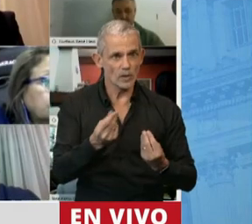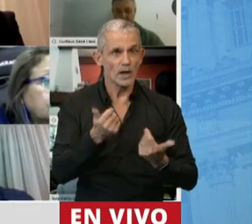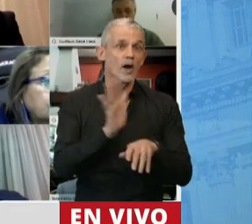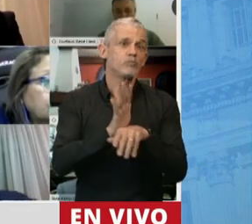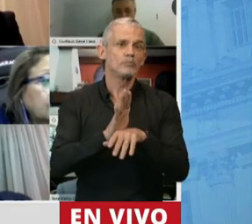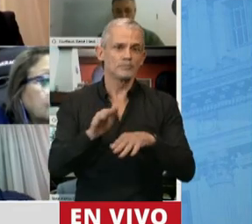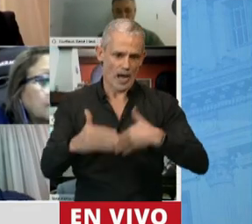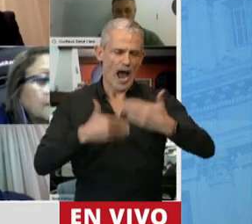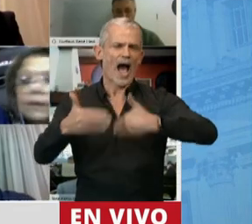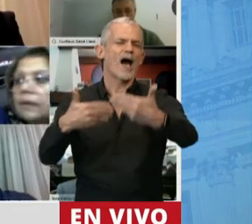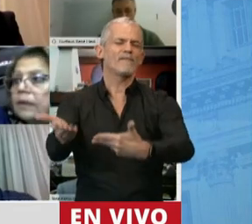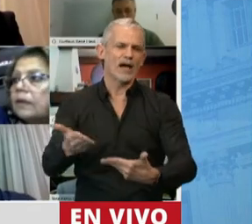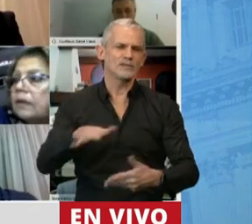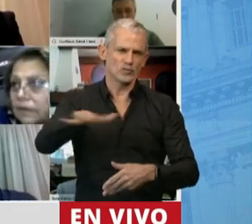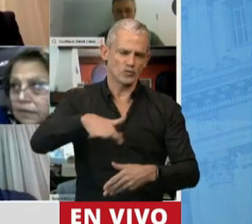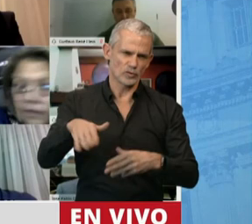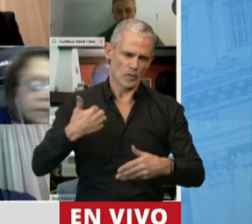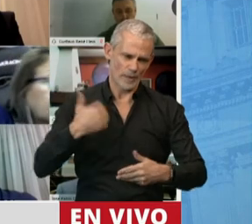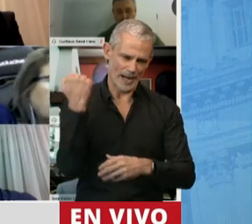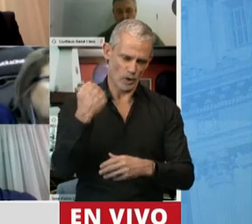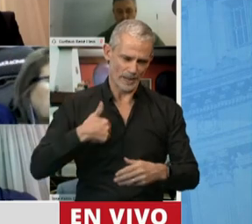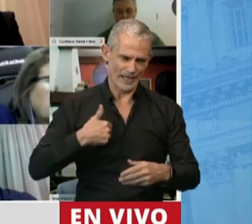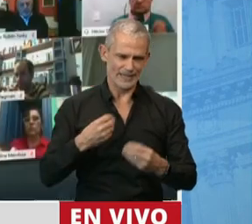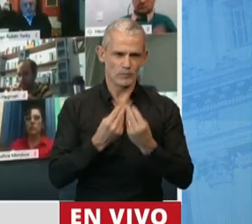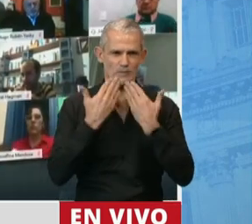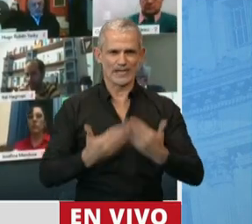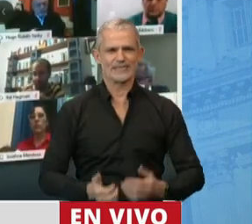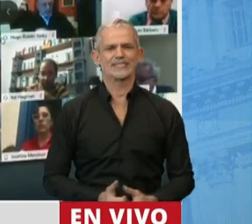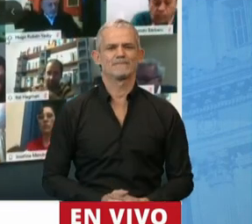un paso adelante en un sector tan importante para nuestra economía. Muchas gracias.